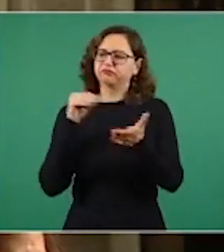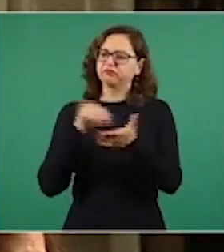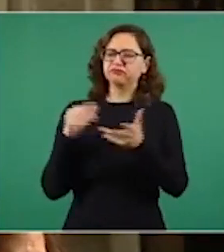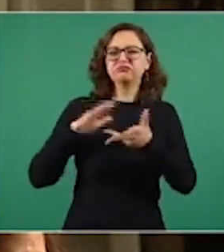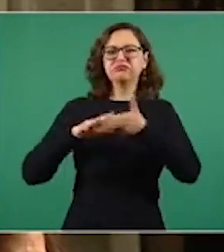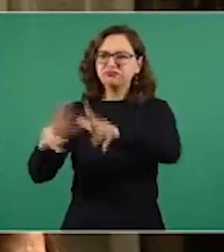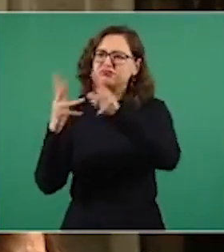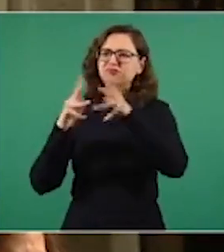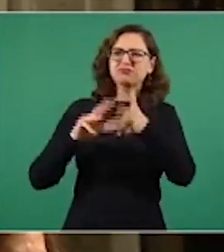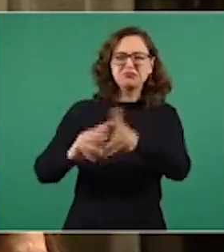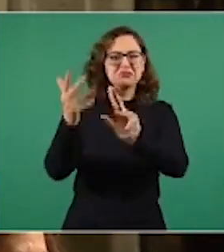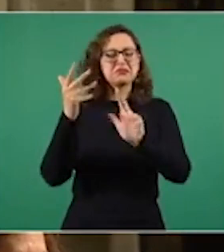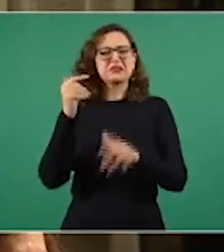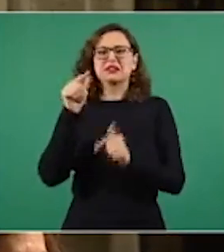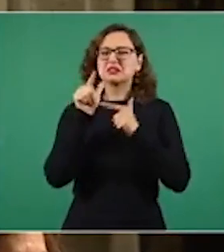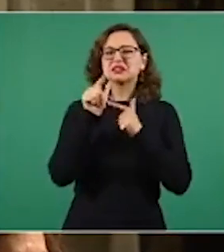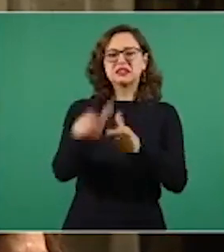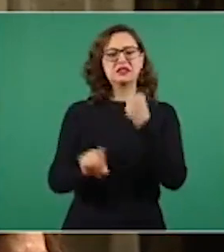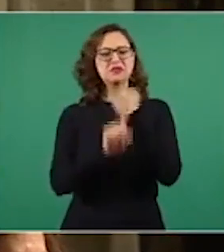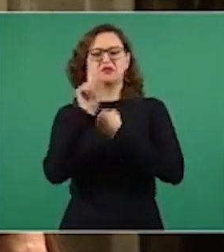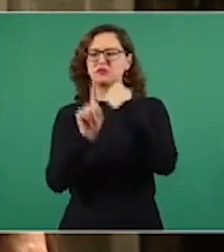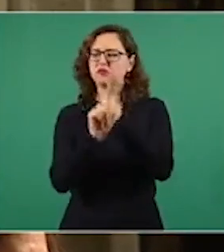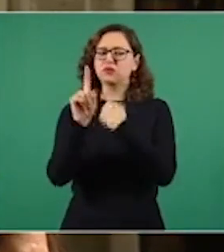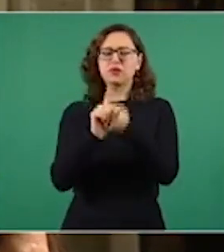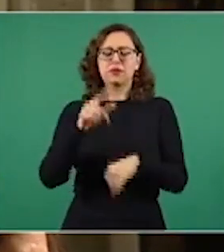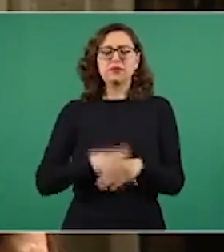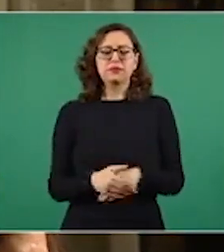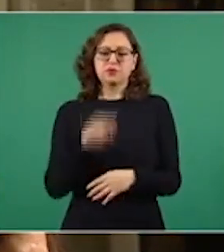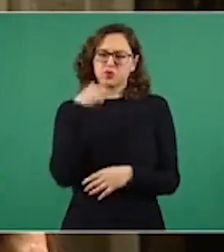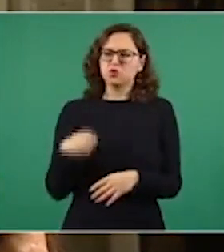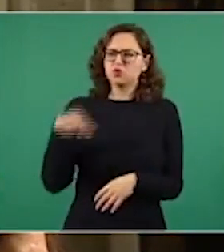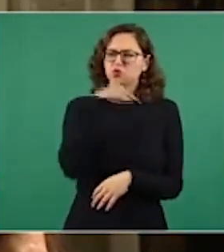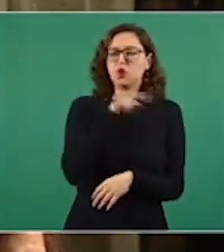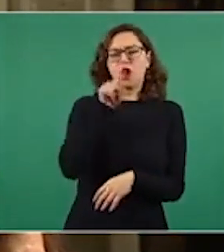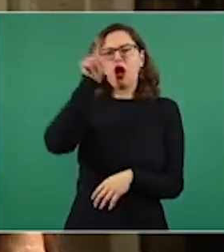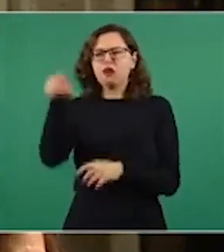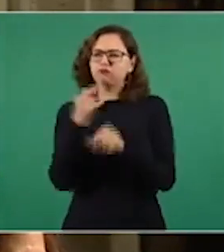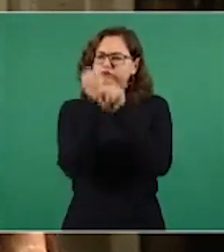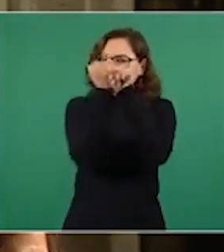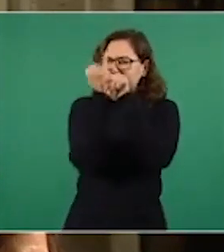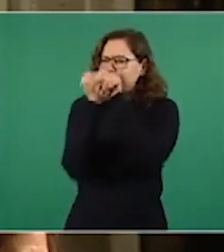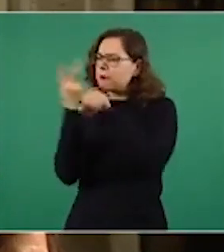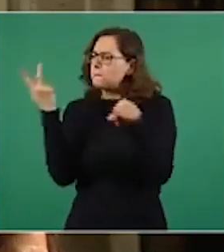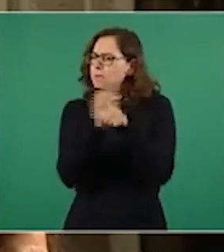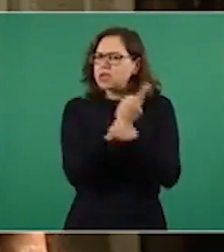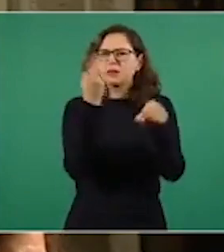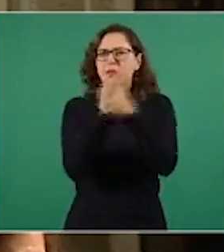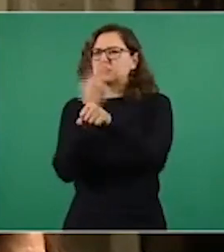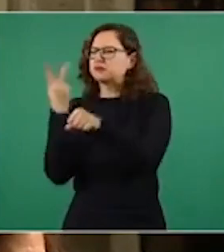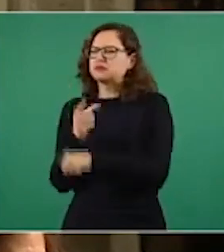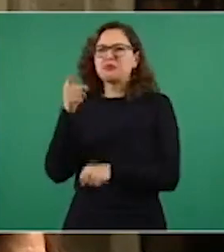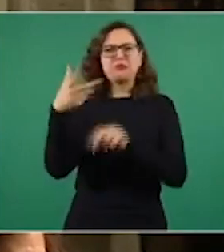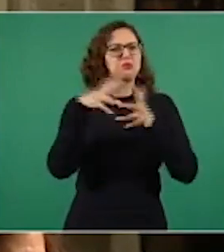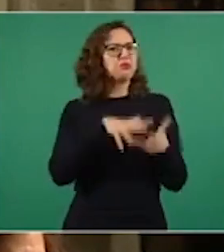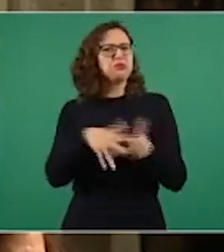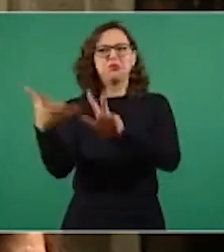estamos trabajando allá, investigaciones todo el tiempo, sobre por qué no se abate la inseguridad en Guanajuato. Hemos